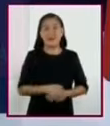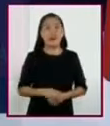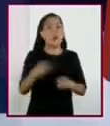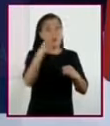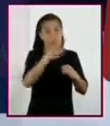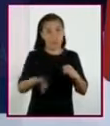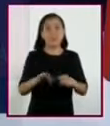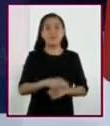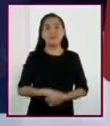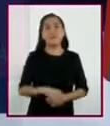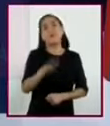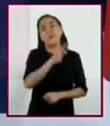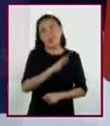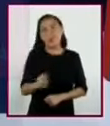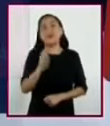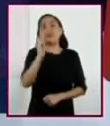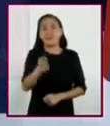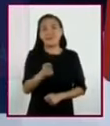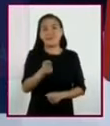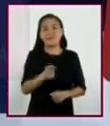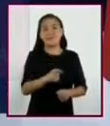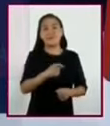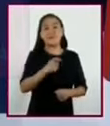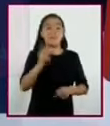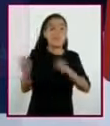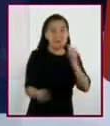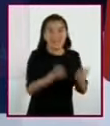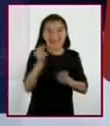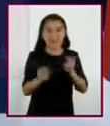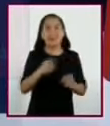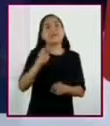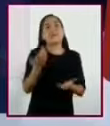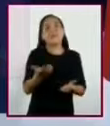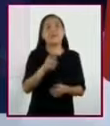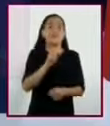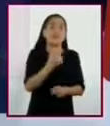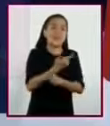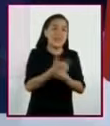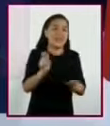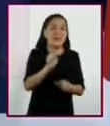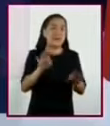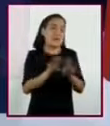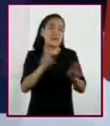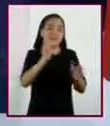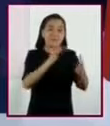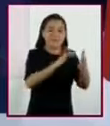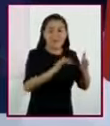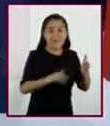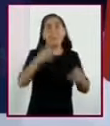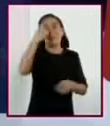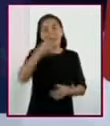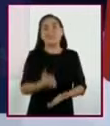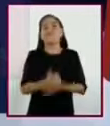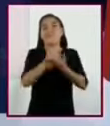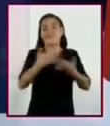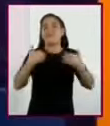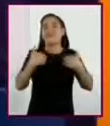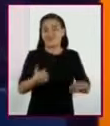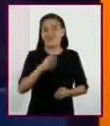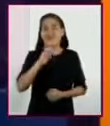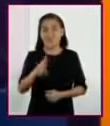Por último, podemos decir que el plantearnos preguntas en cualquier momento de la lectura, nos ayuda a comprenderla mejor.